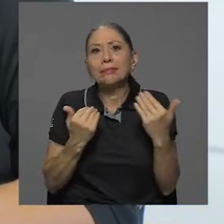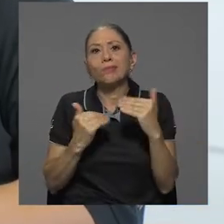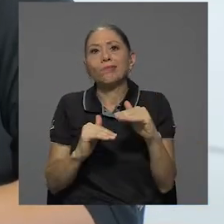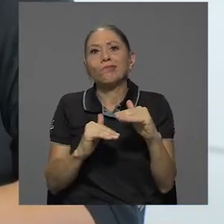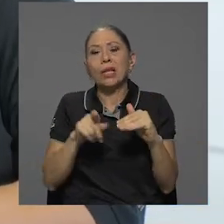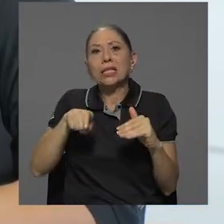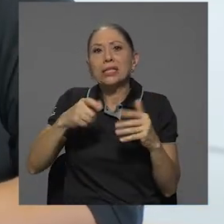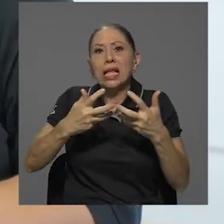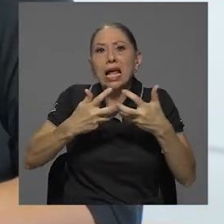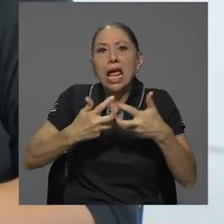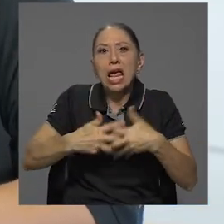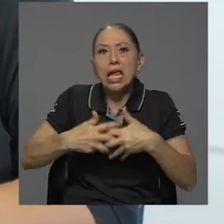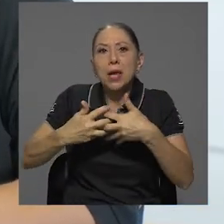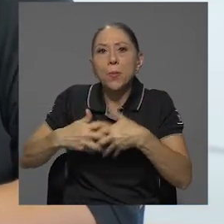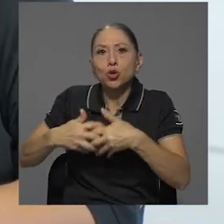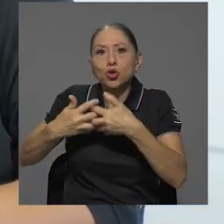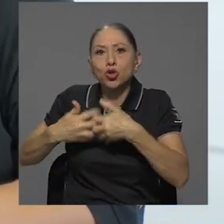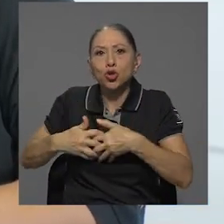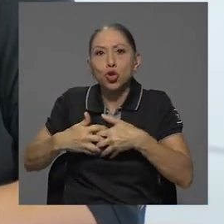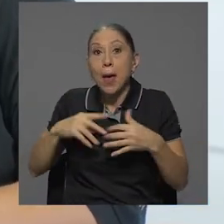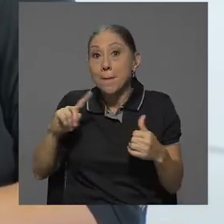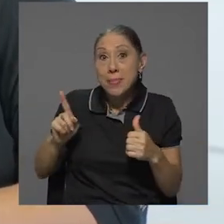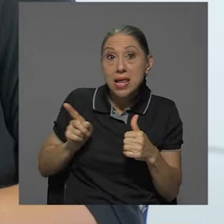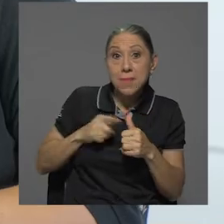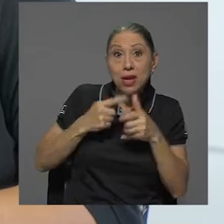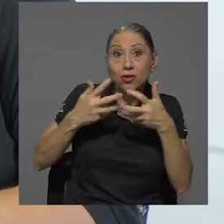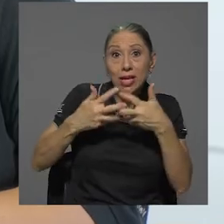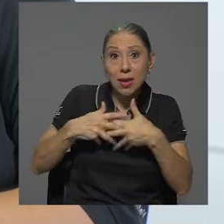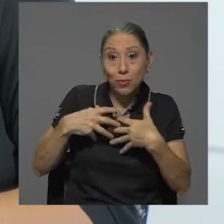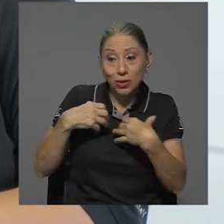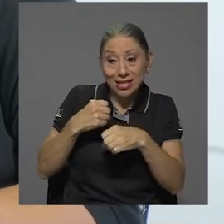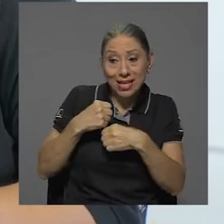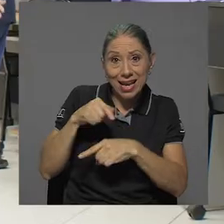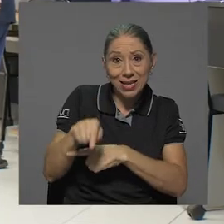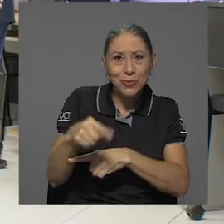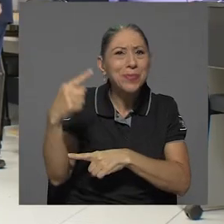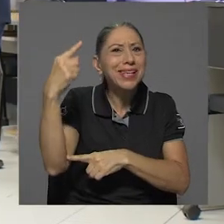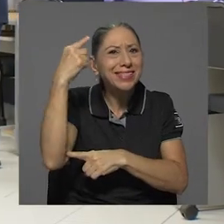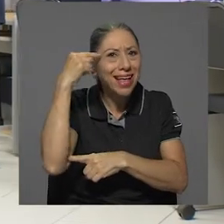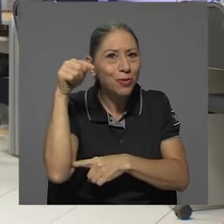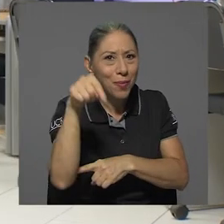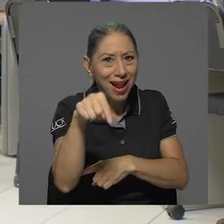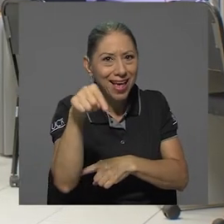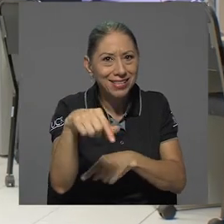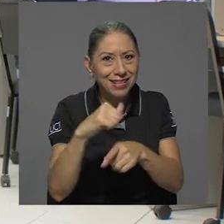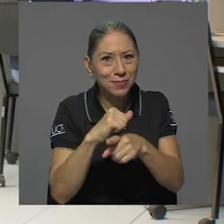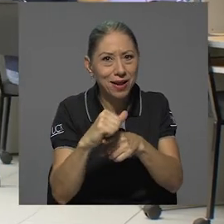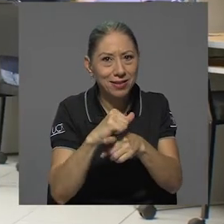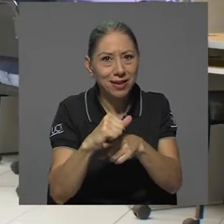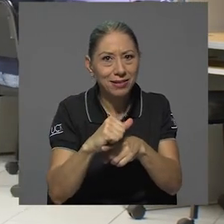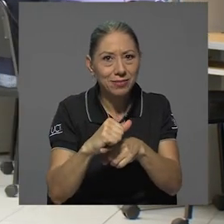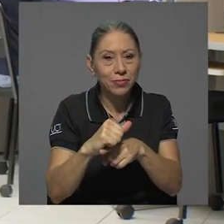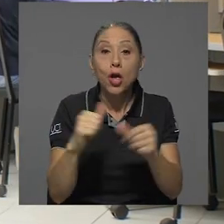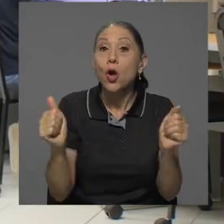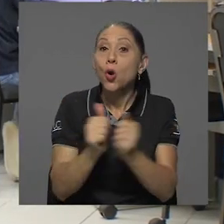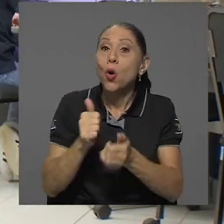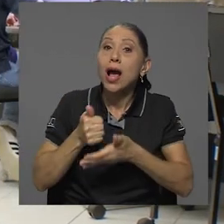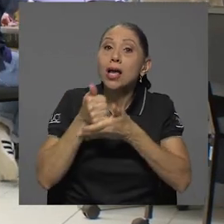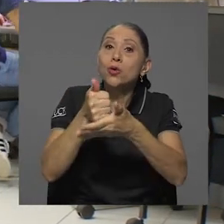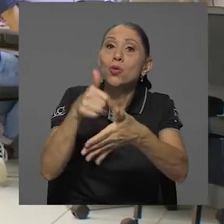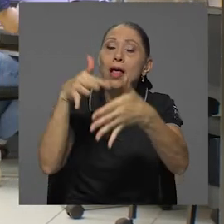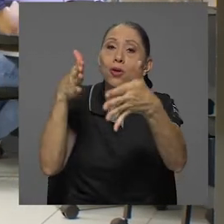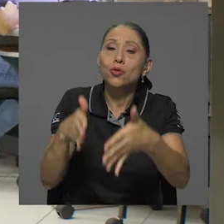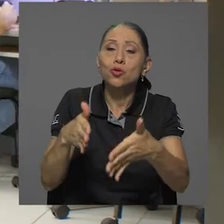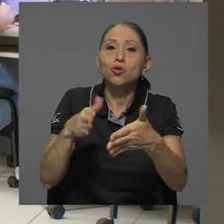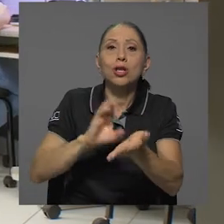Entonces, los primeros equipos que se han ido desarrollando, se han ido pensando para estas prácticas. Con ayuda de los alumnos del